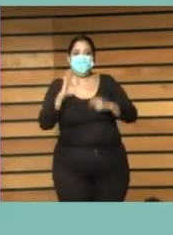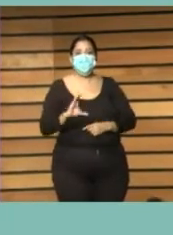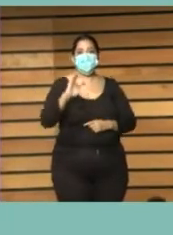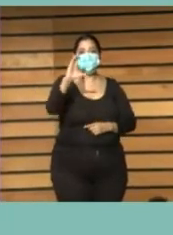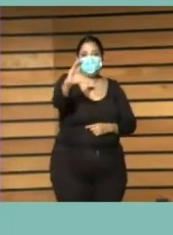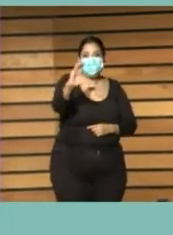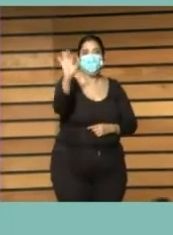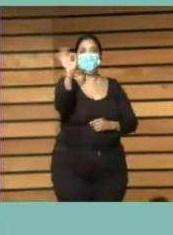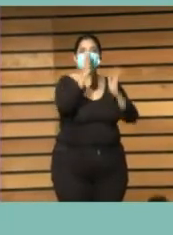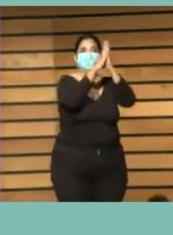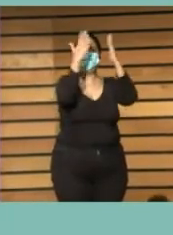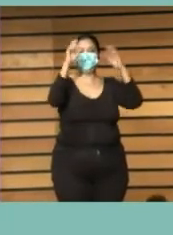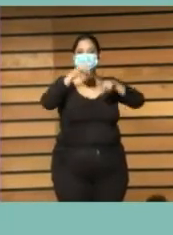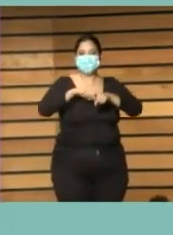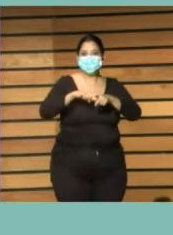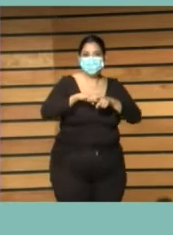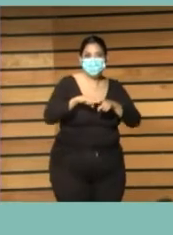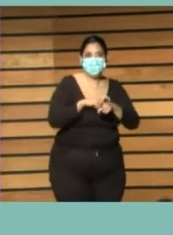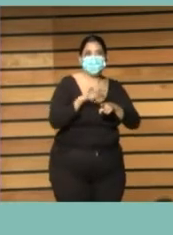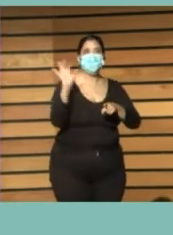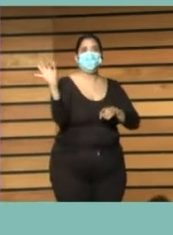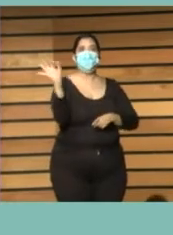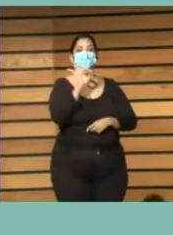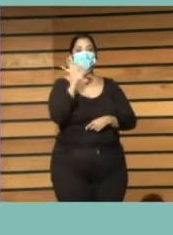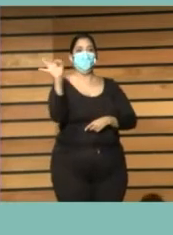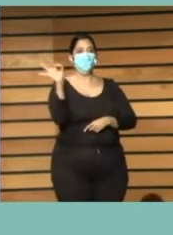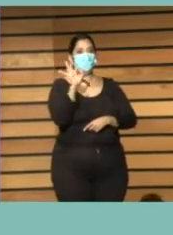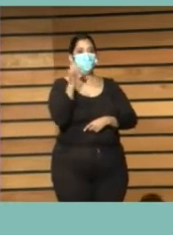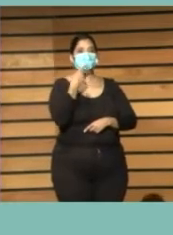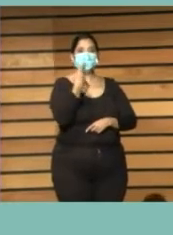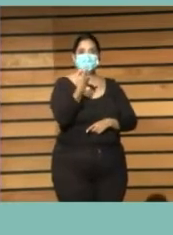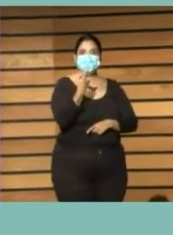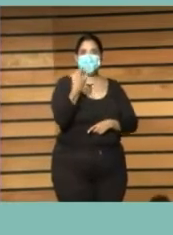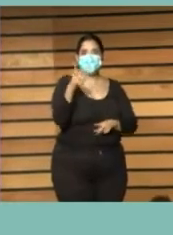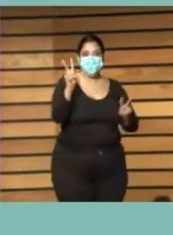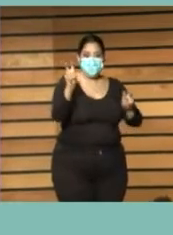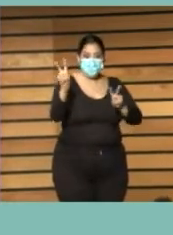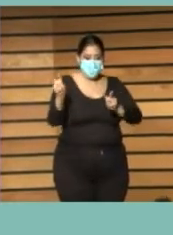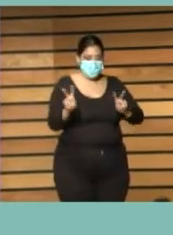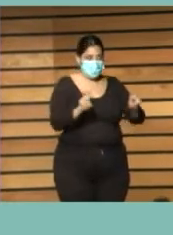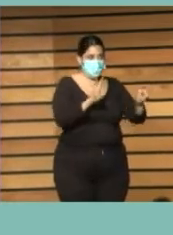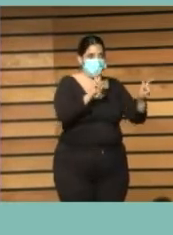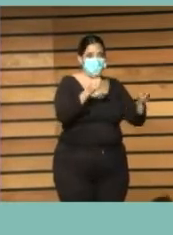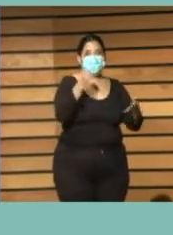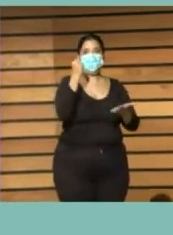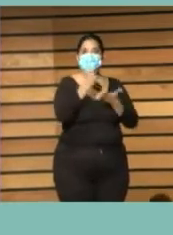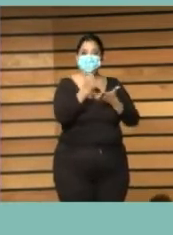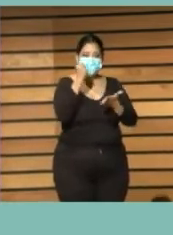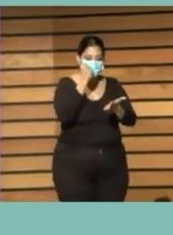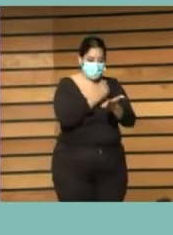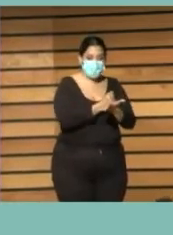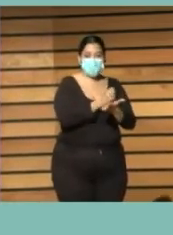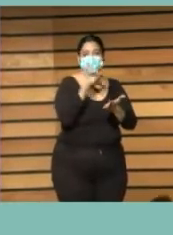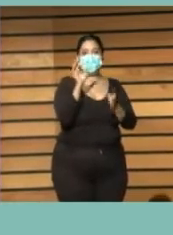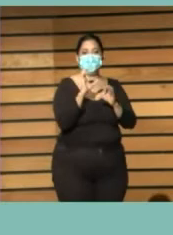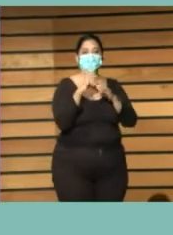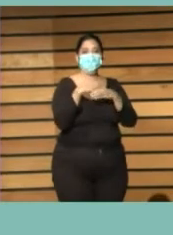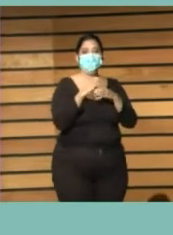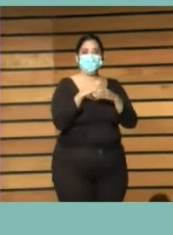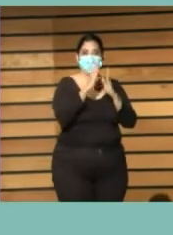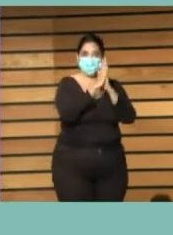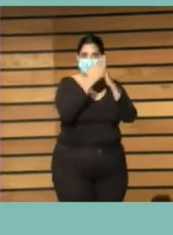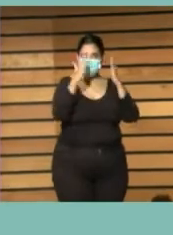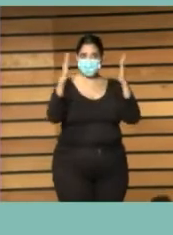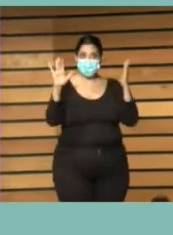hay, un apartado dedicado a las experiencias innovadoras que nos lleva al sello, a los laboratorios bibliotecarios y a la Agenda